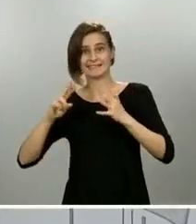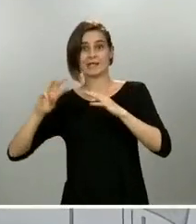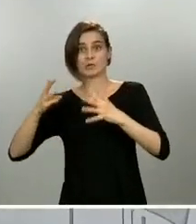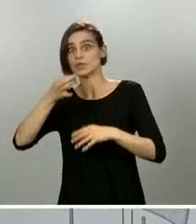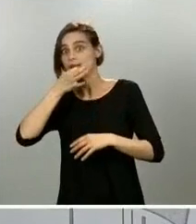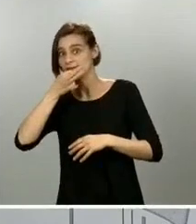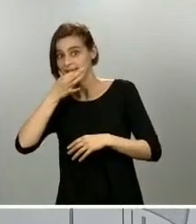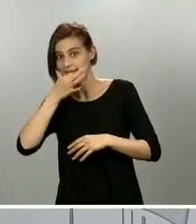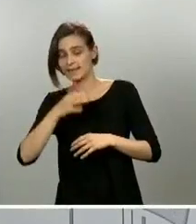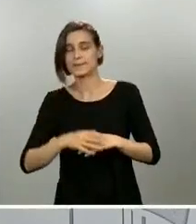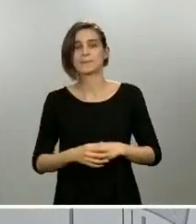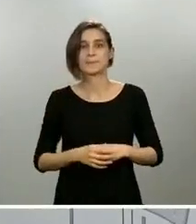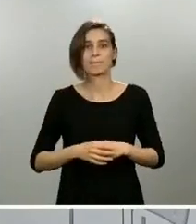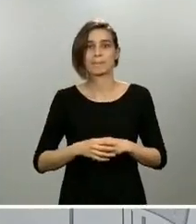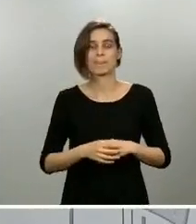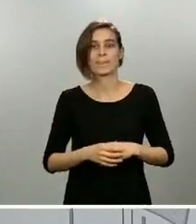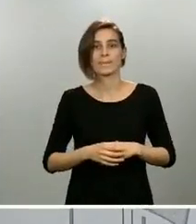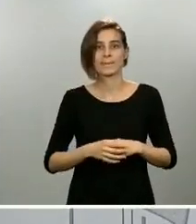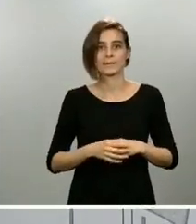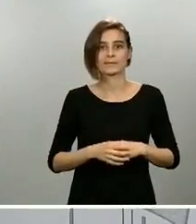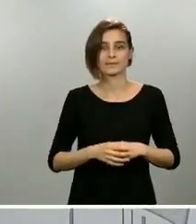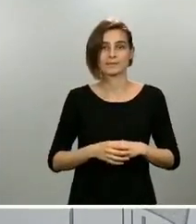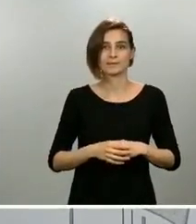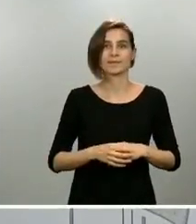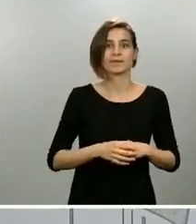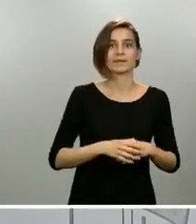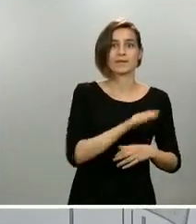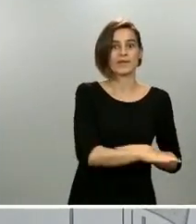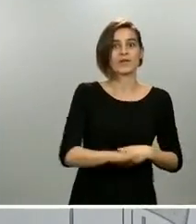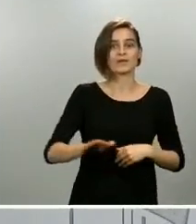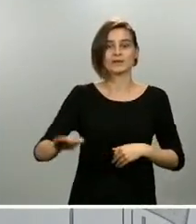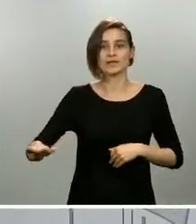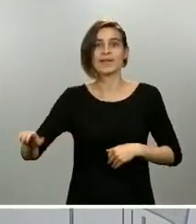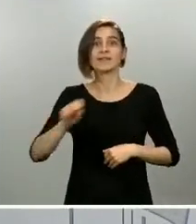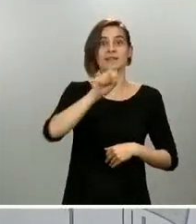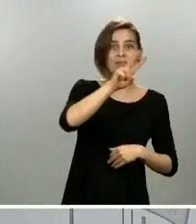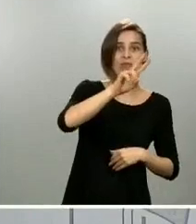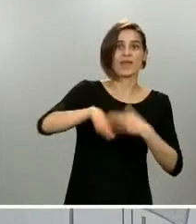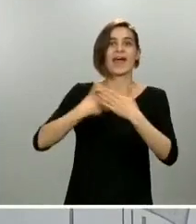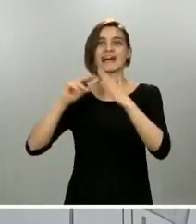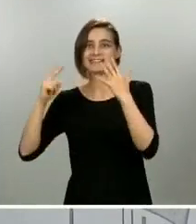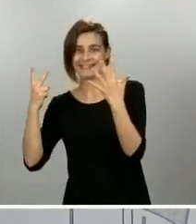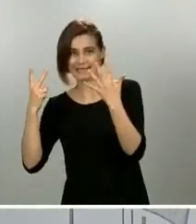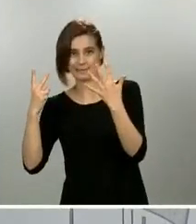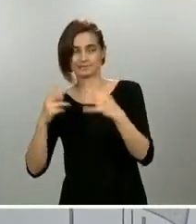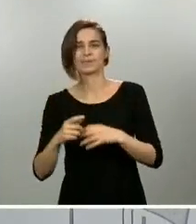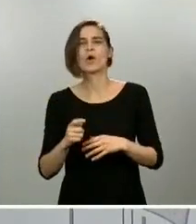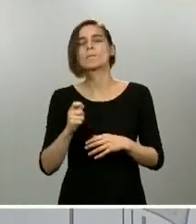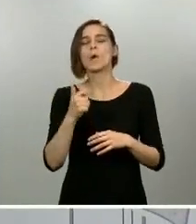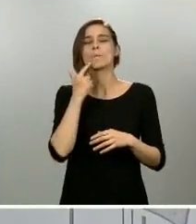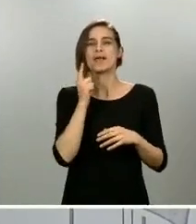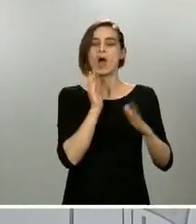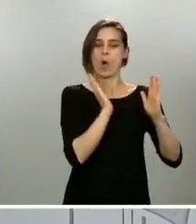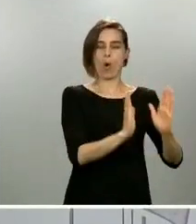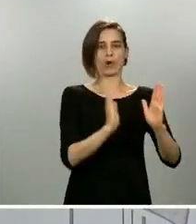7 de la tarde, reservado para el paseo con los niños. Se trata de evitar, de ordenar un poco el día para que haya las mínimas